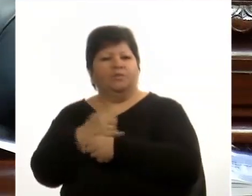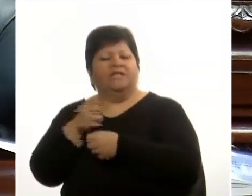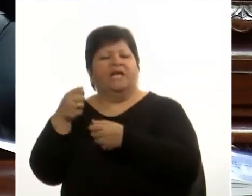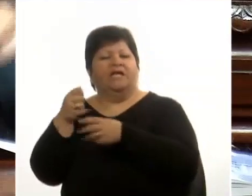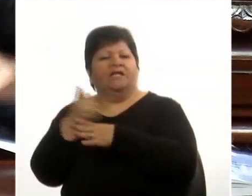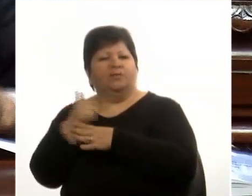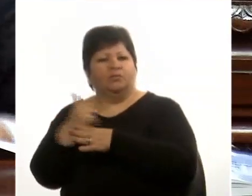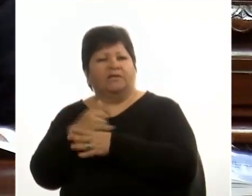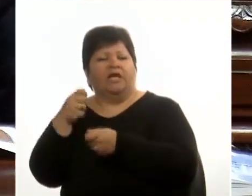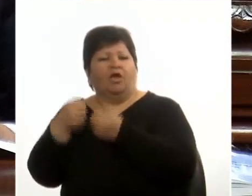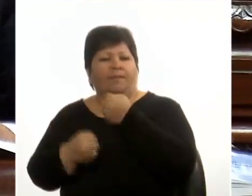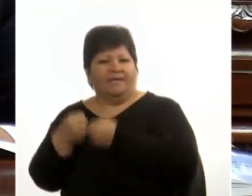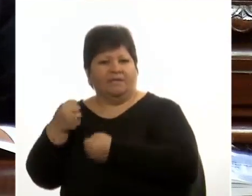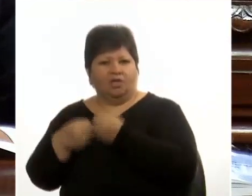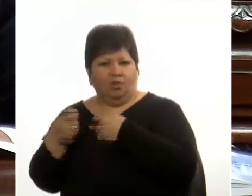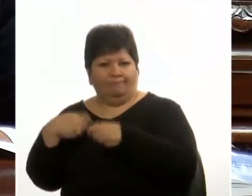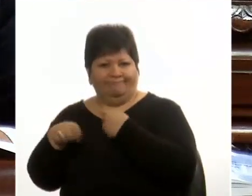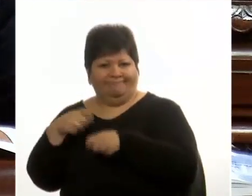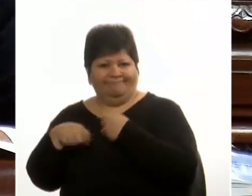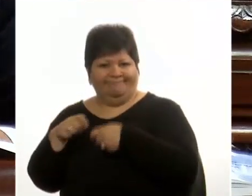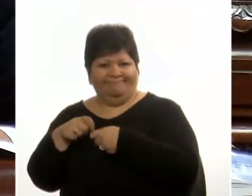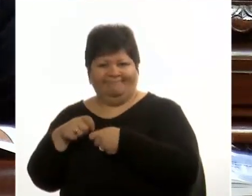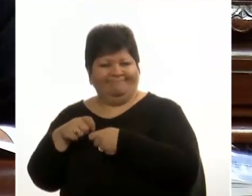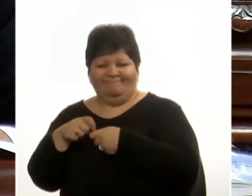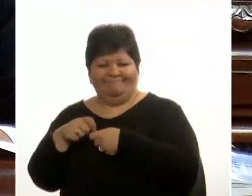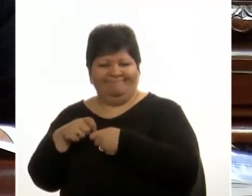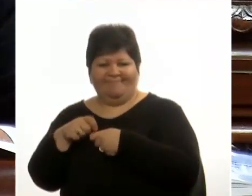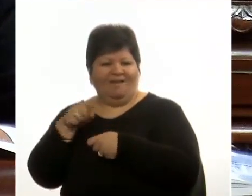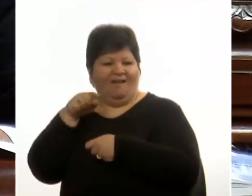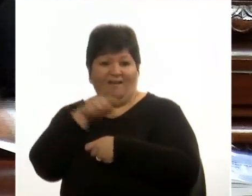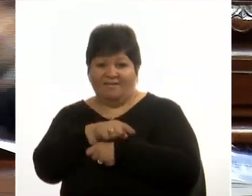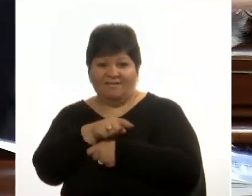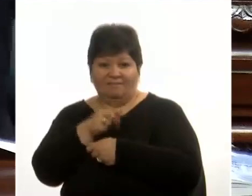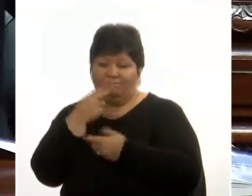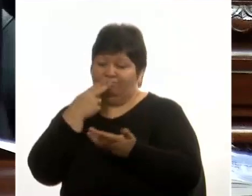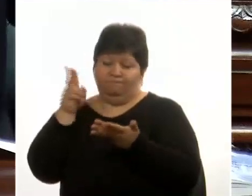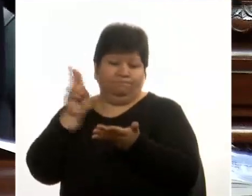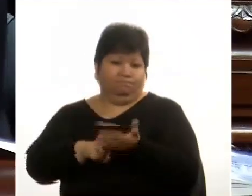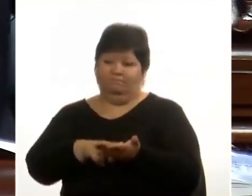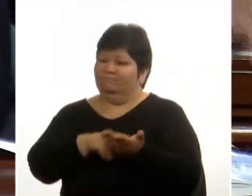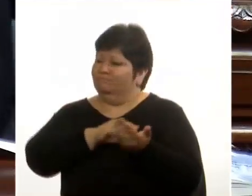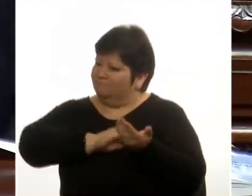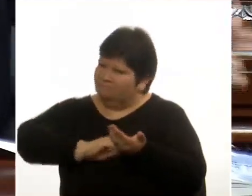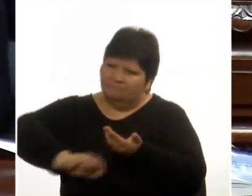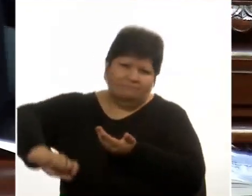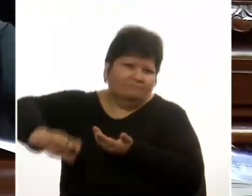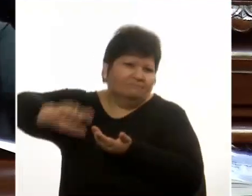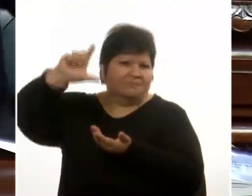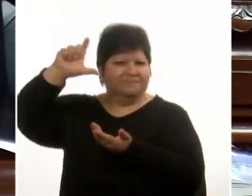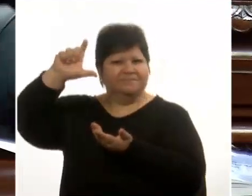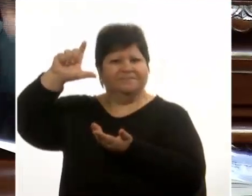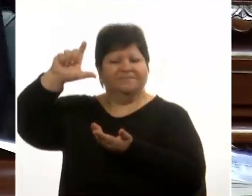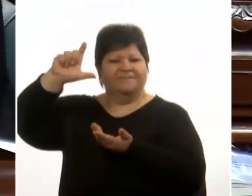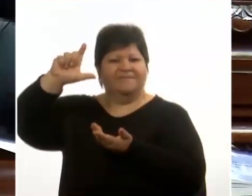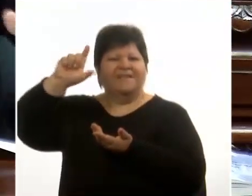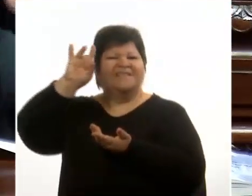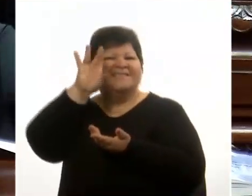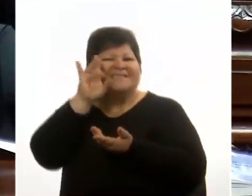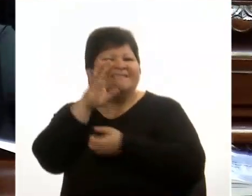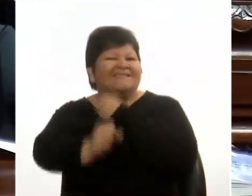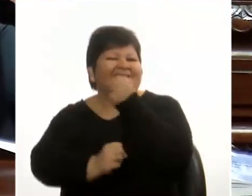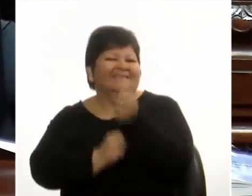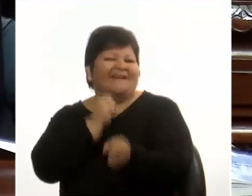Ahí le pegaron un viaje impositivo. Porque no nos olvidemos de esto, esto es fruto de 15